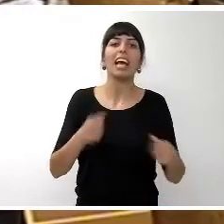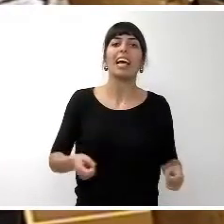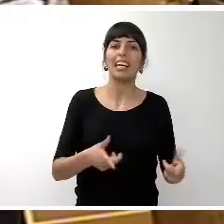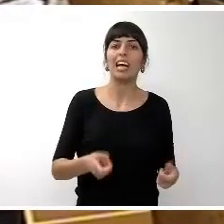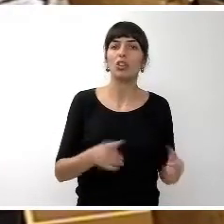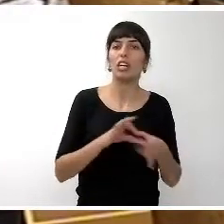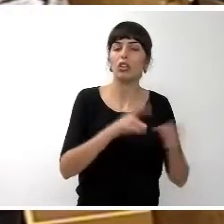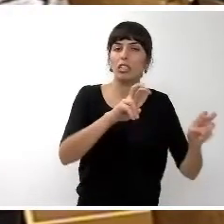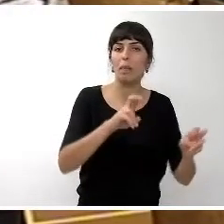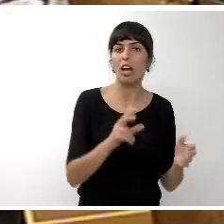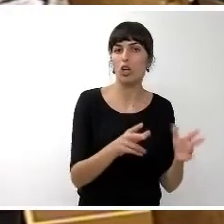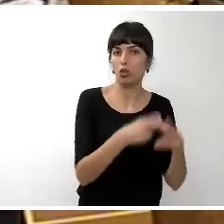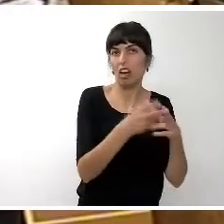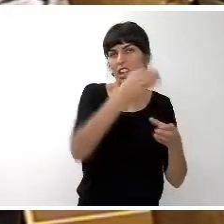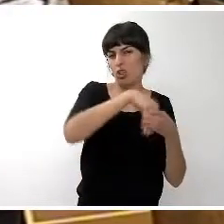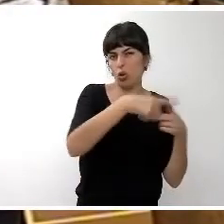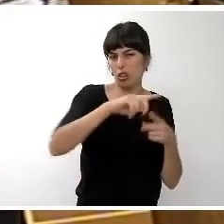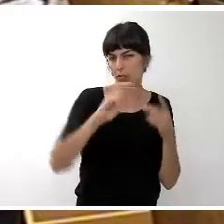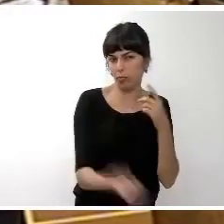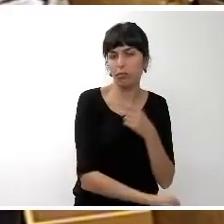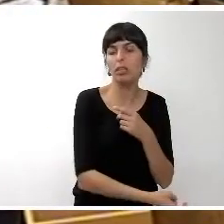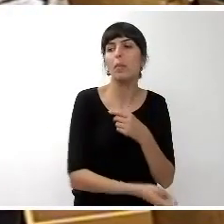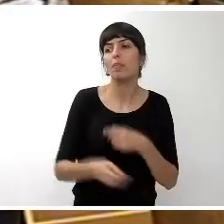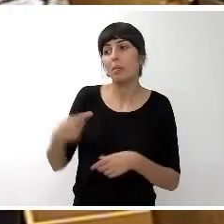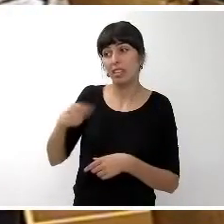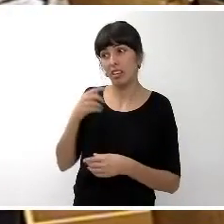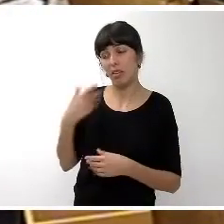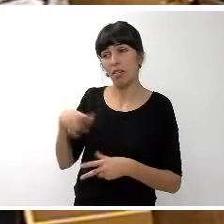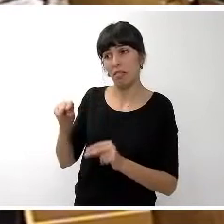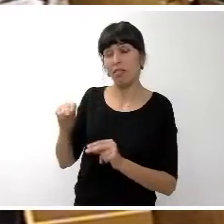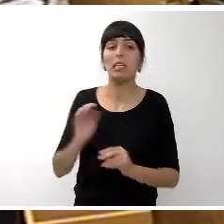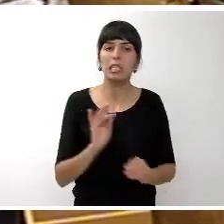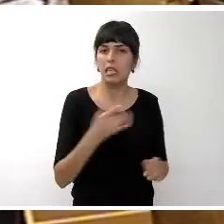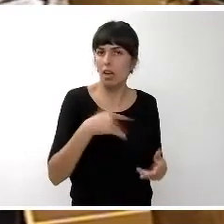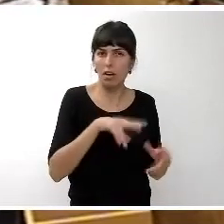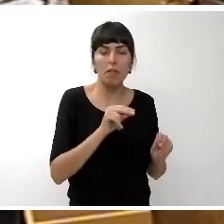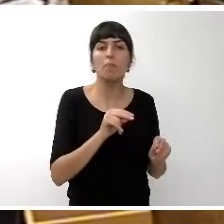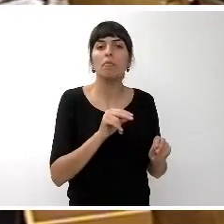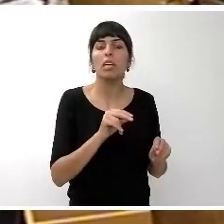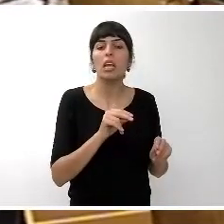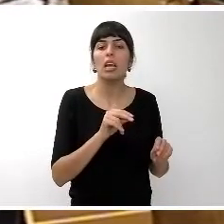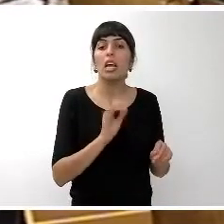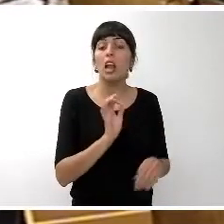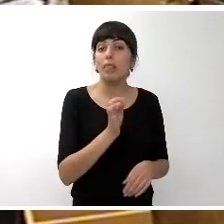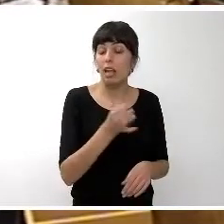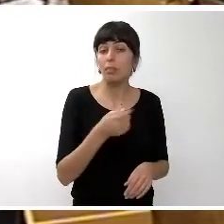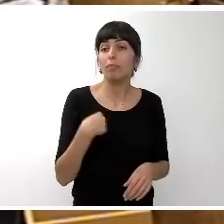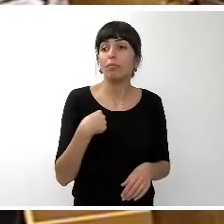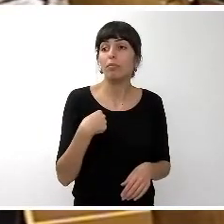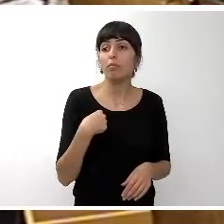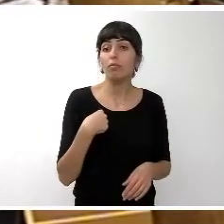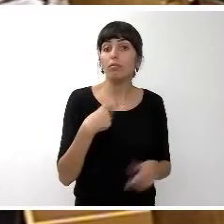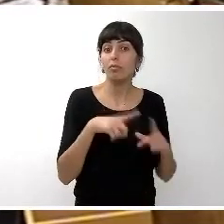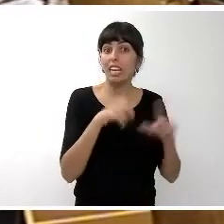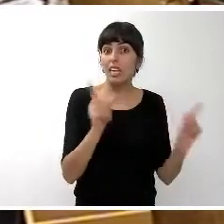incorporándole ahí en efecto un montón de otras cosas miren lo cierto termino ya esta es idea final de esta segunda intervención lo cierto es que el IAS